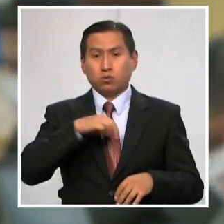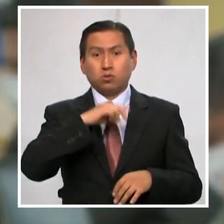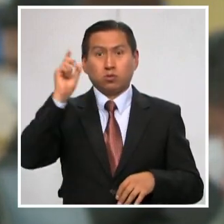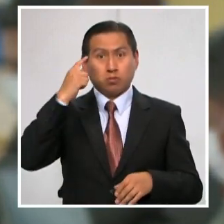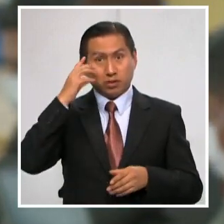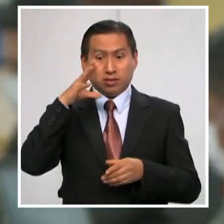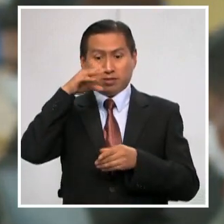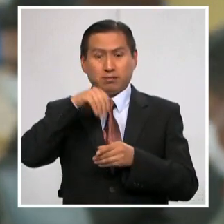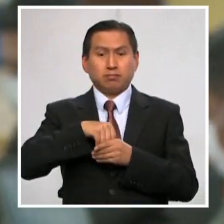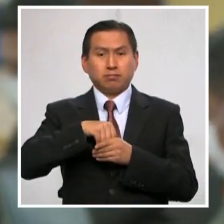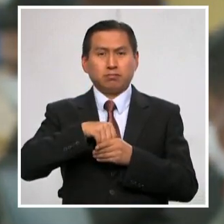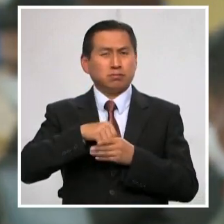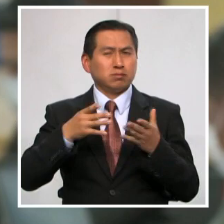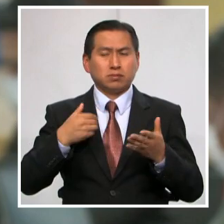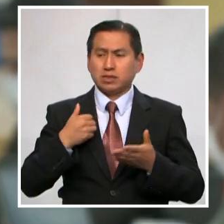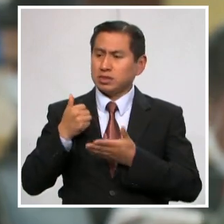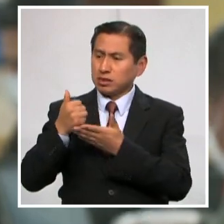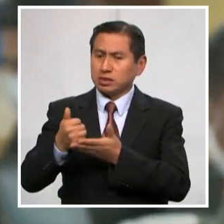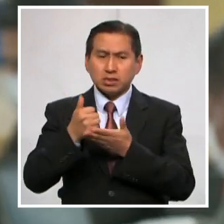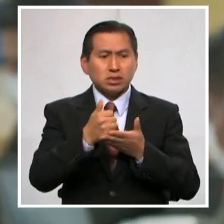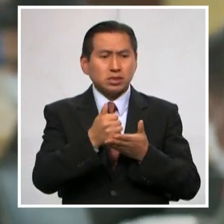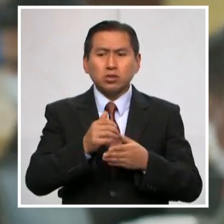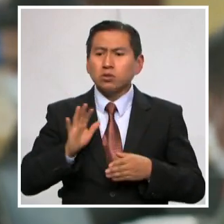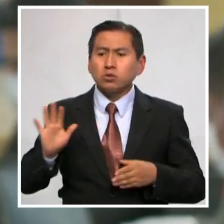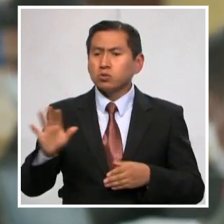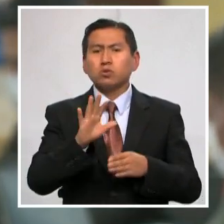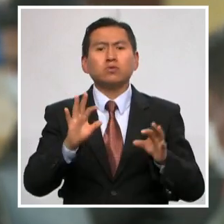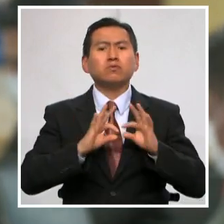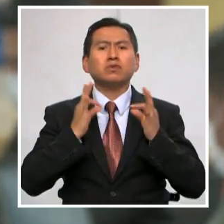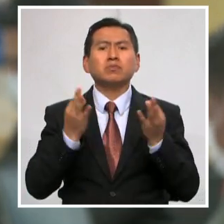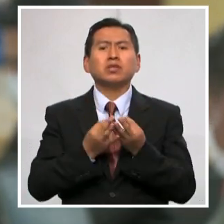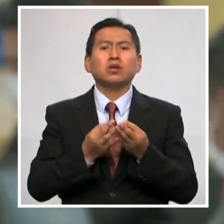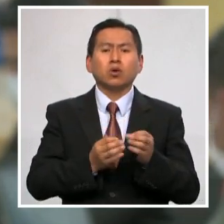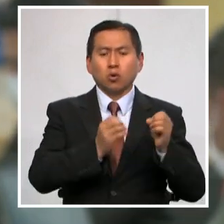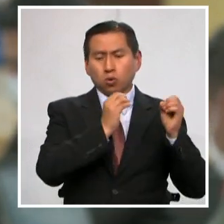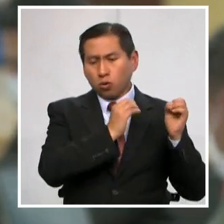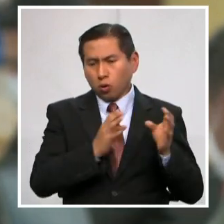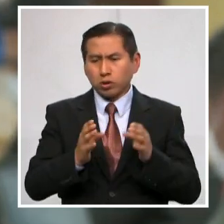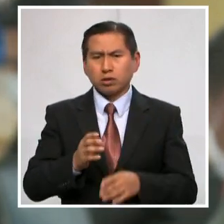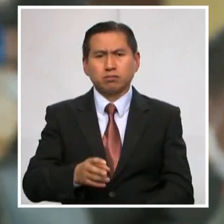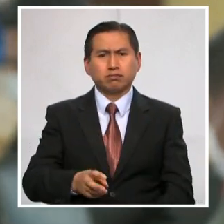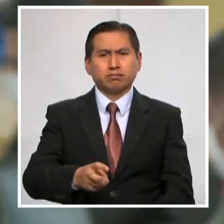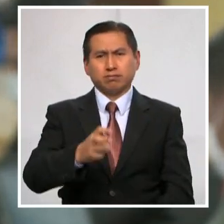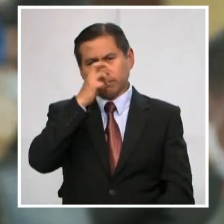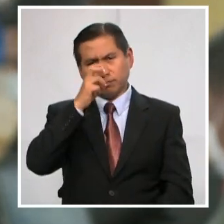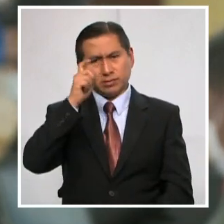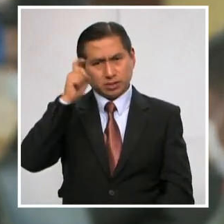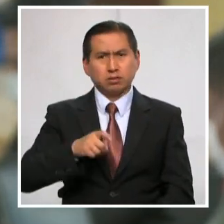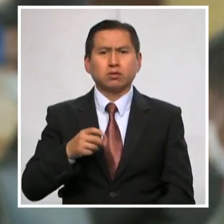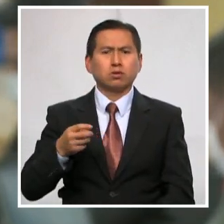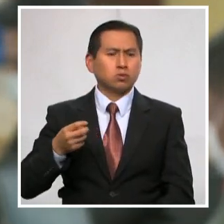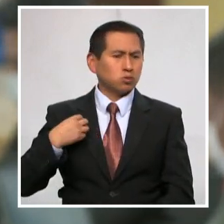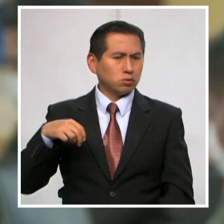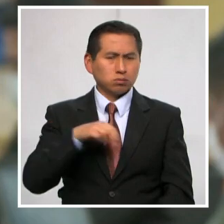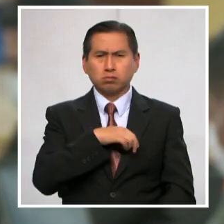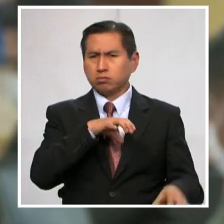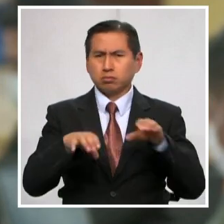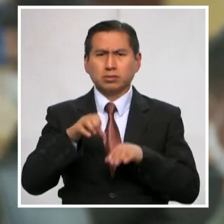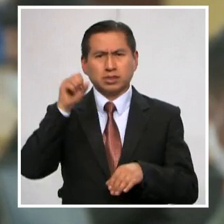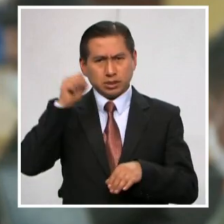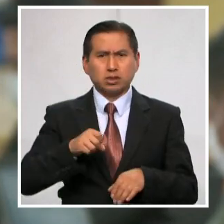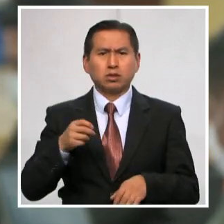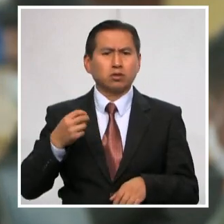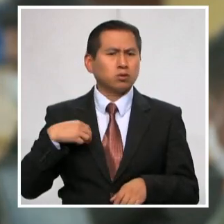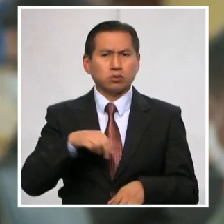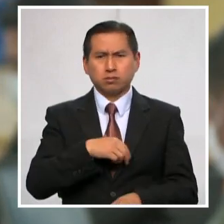nos toca ayudar a las familias y poner orden con firmeza. Así lo vamos a hacer y así lo estamos